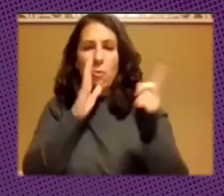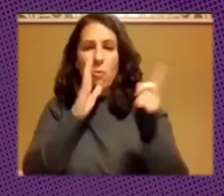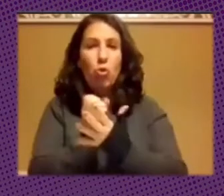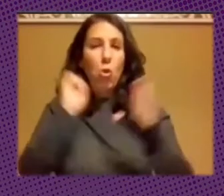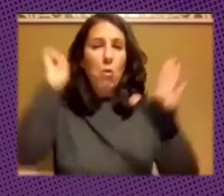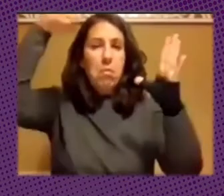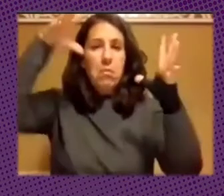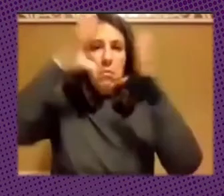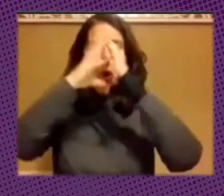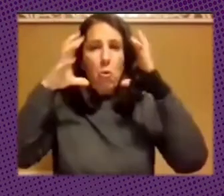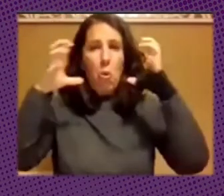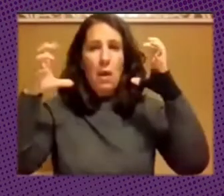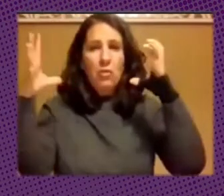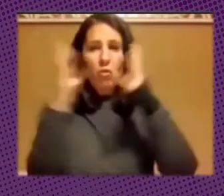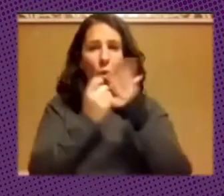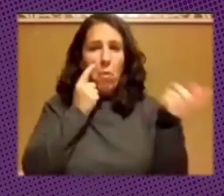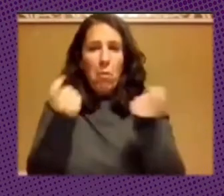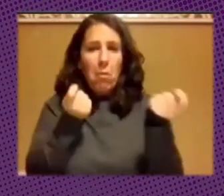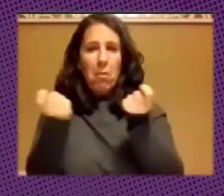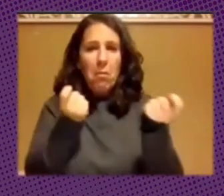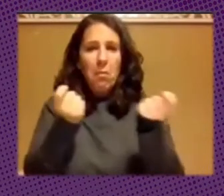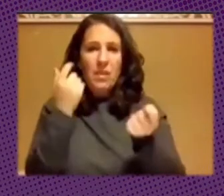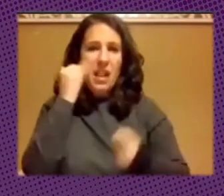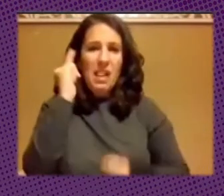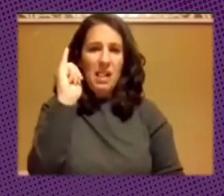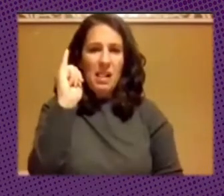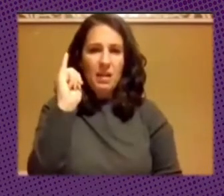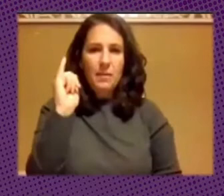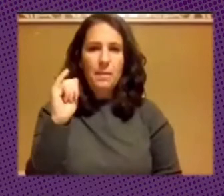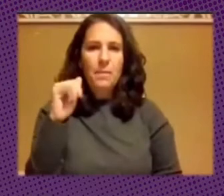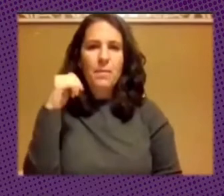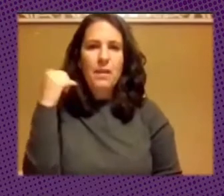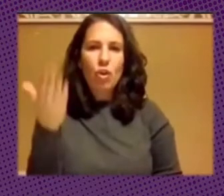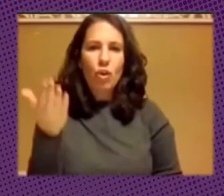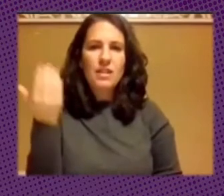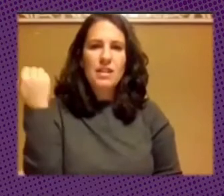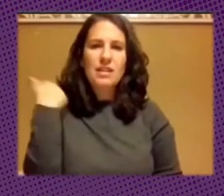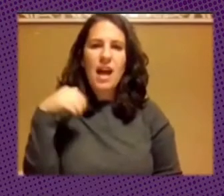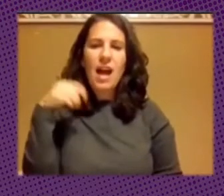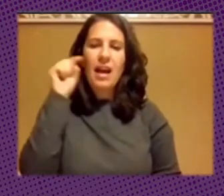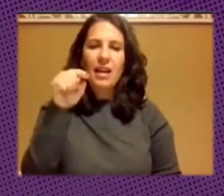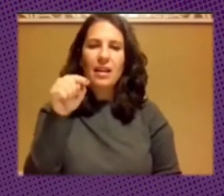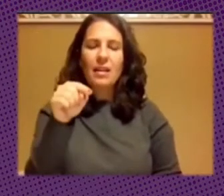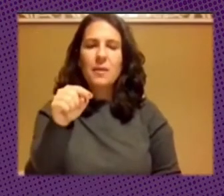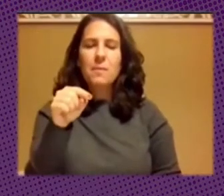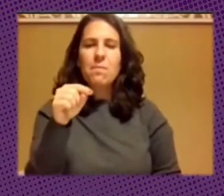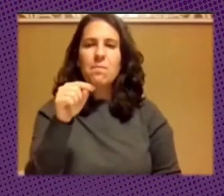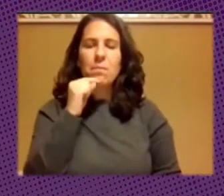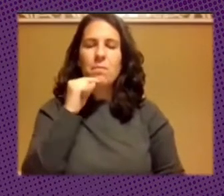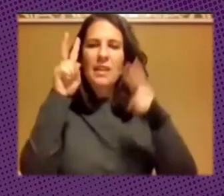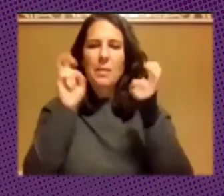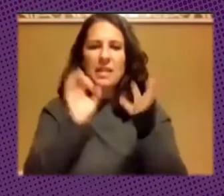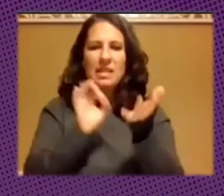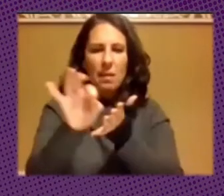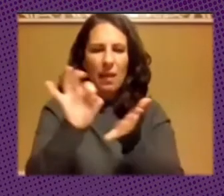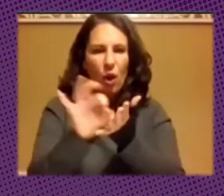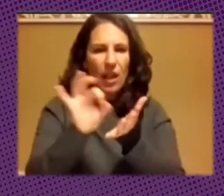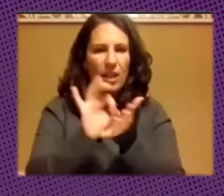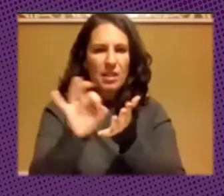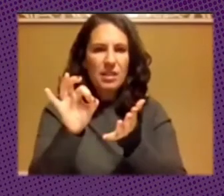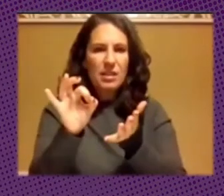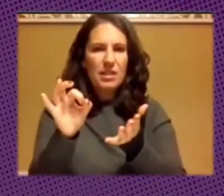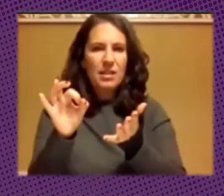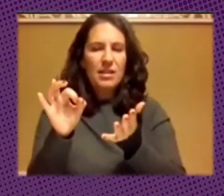maneja todo en la nube y ya no tenemos entonces ahí ya pasa sobre dónde tenemos los servidores ya no es solo el software libre ya quedó